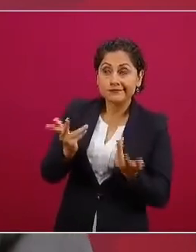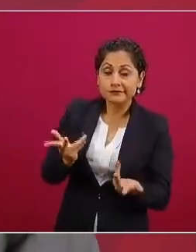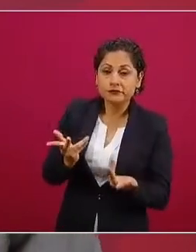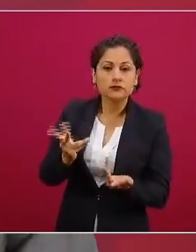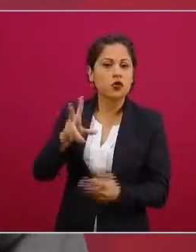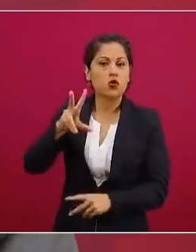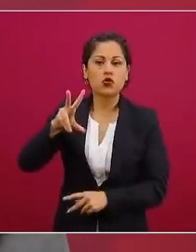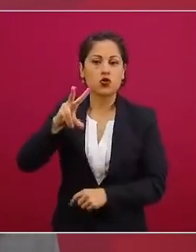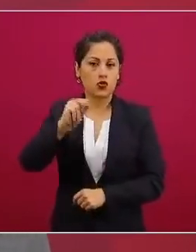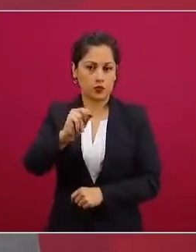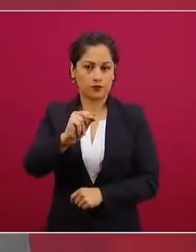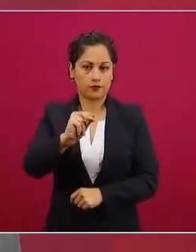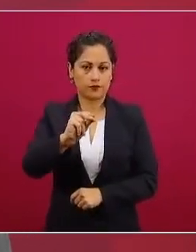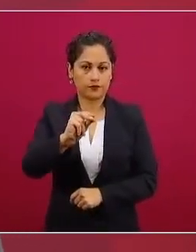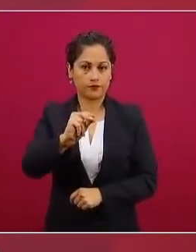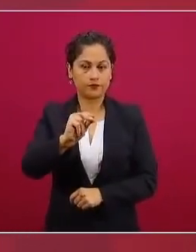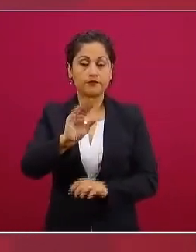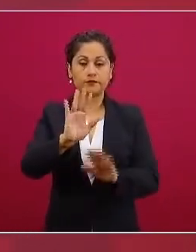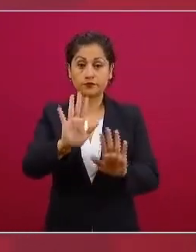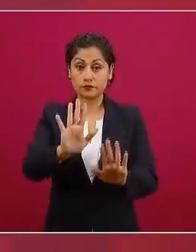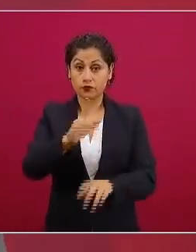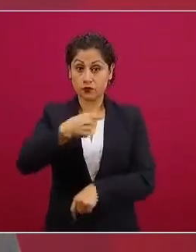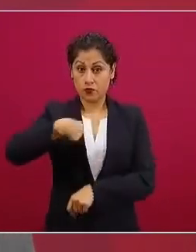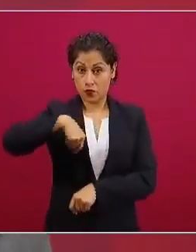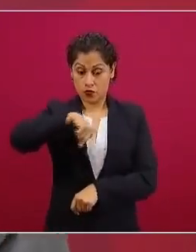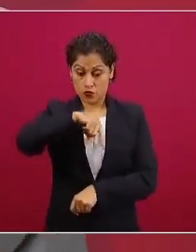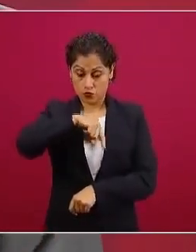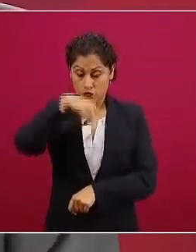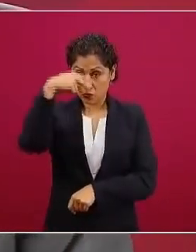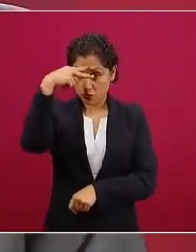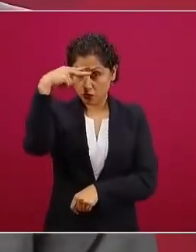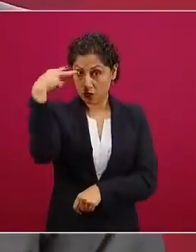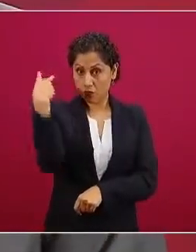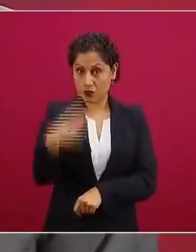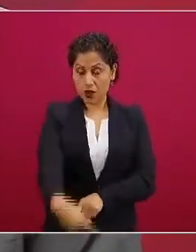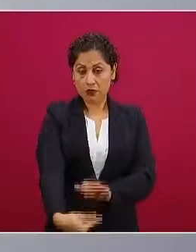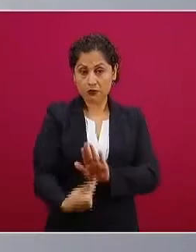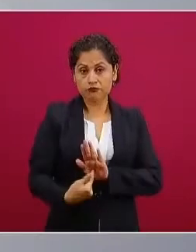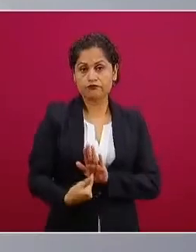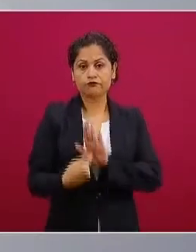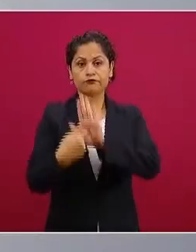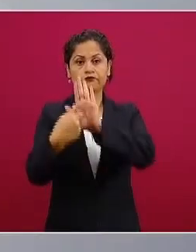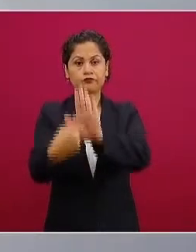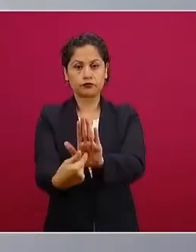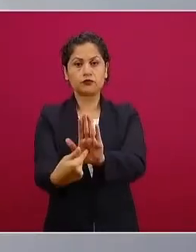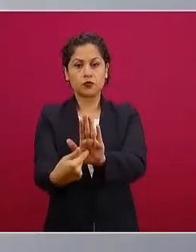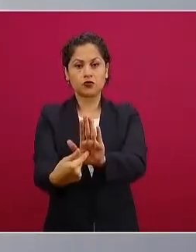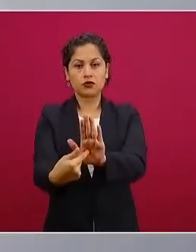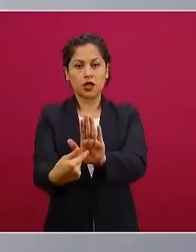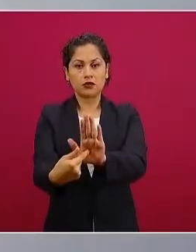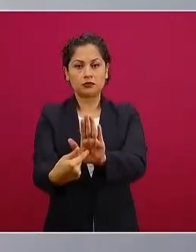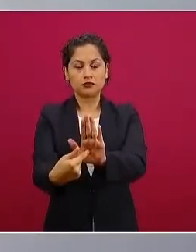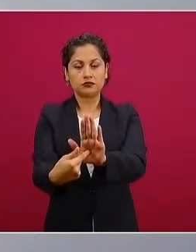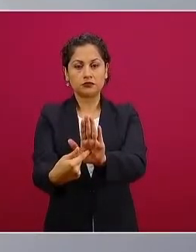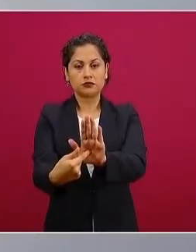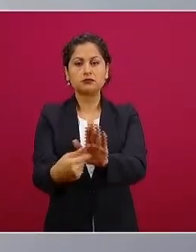demostrar que hay otra forma de enfrentar la crisis sanitaria,